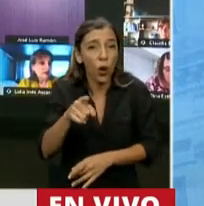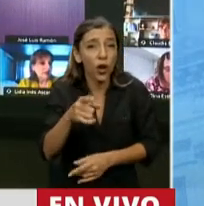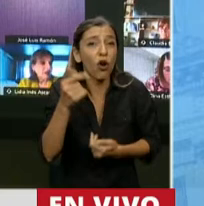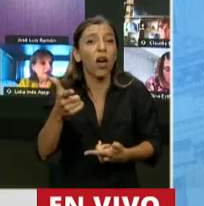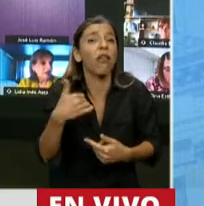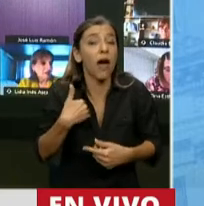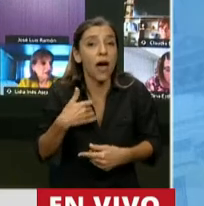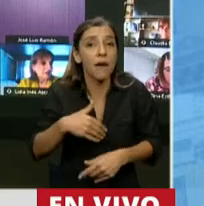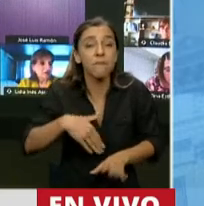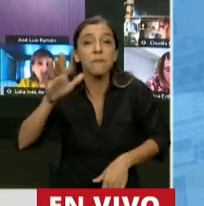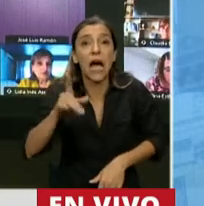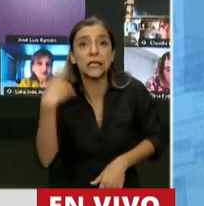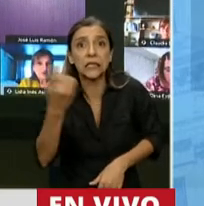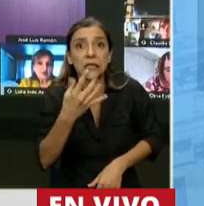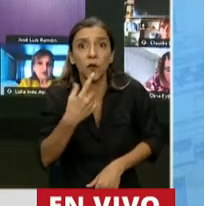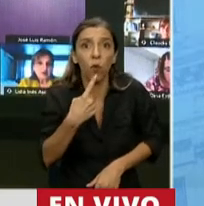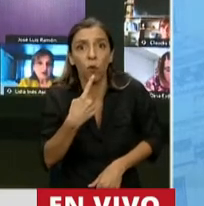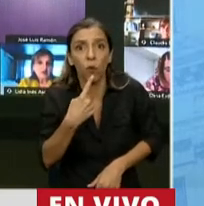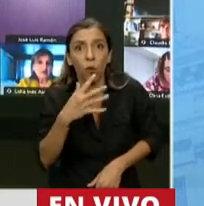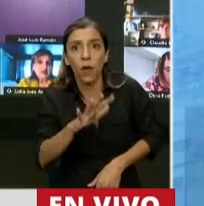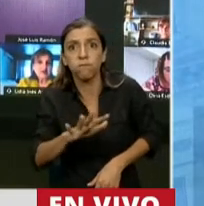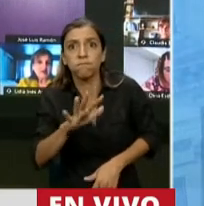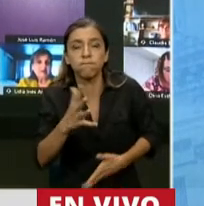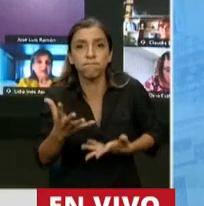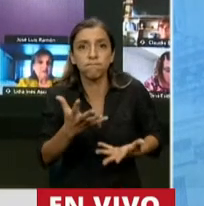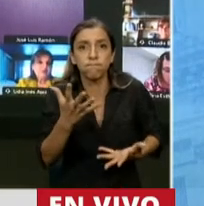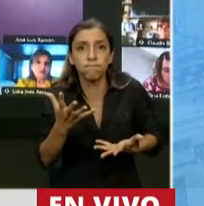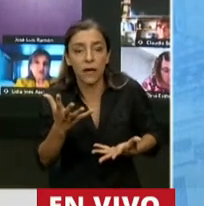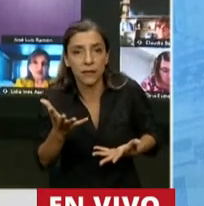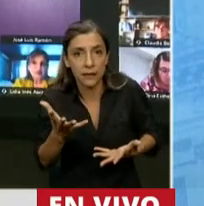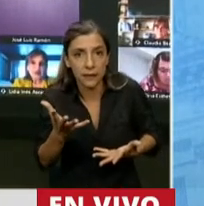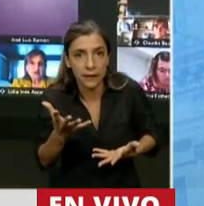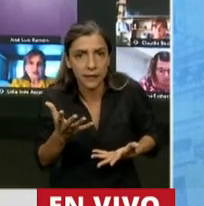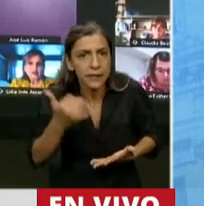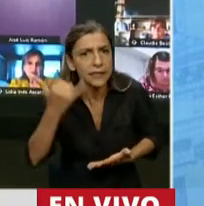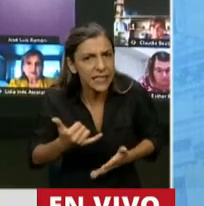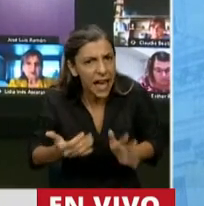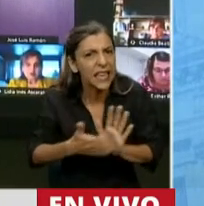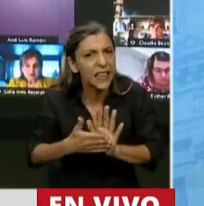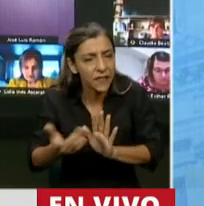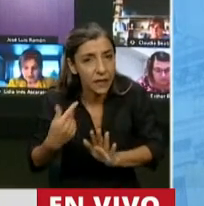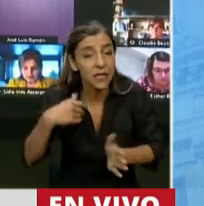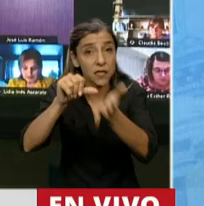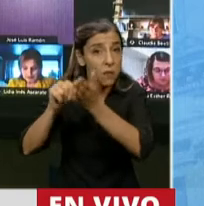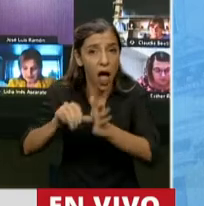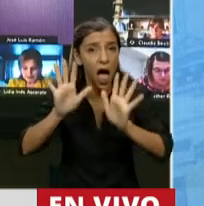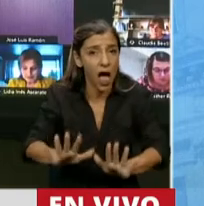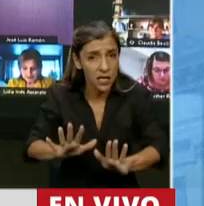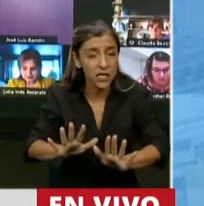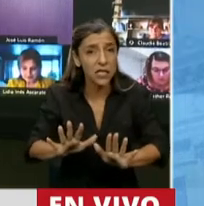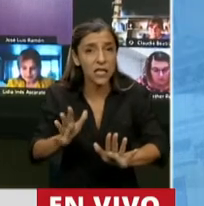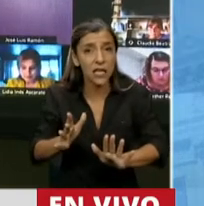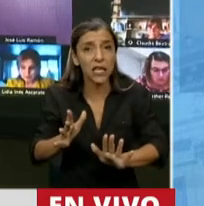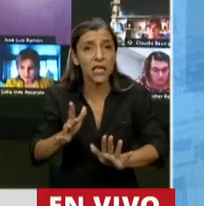incertidumbre. Y hay evidencia científica de que ningún país puede prosperar con